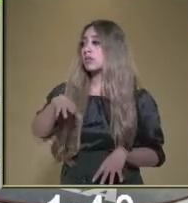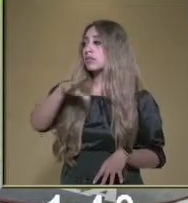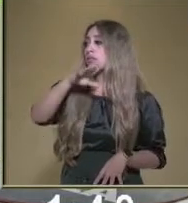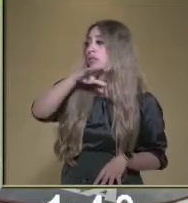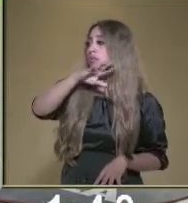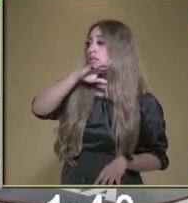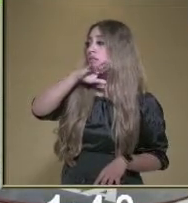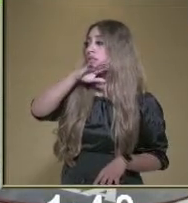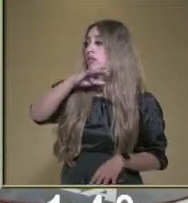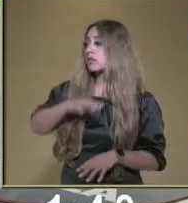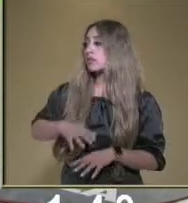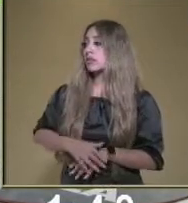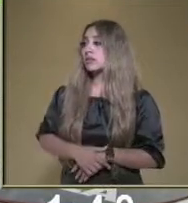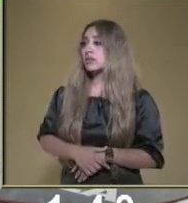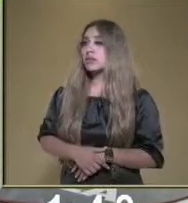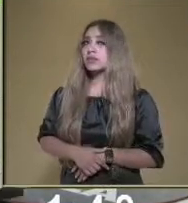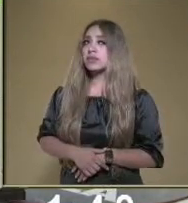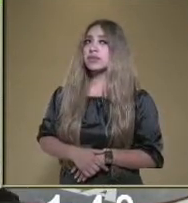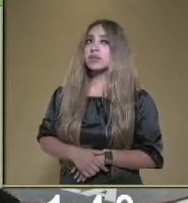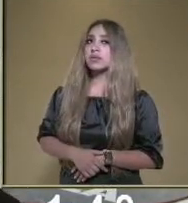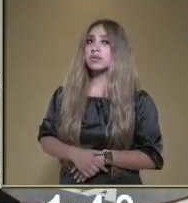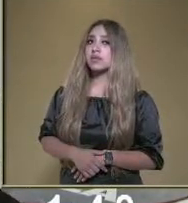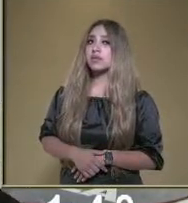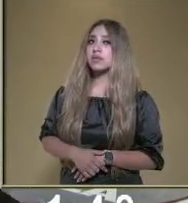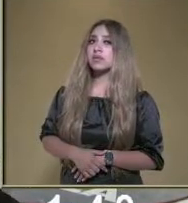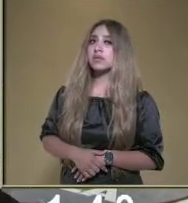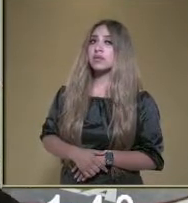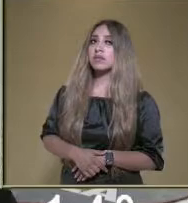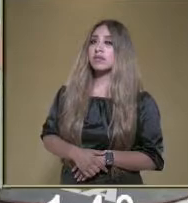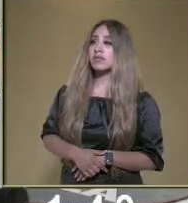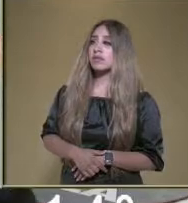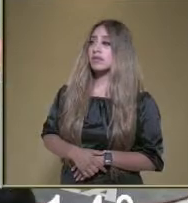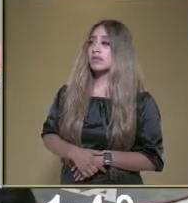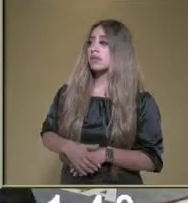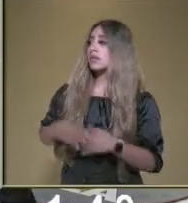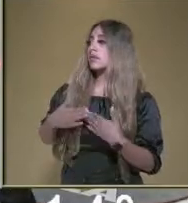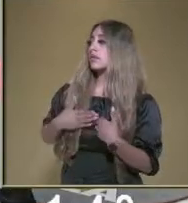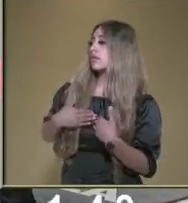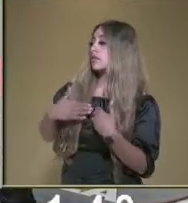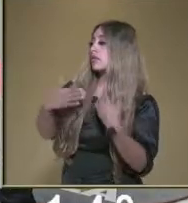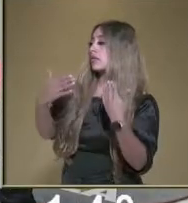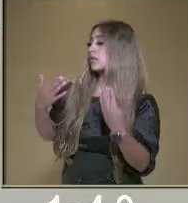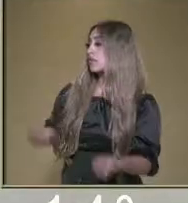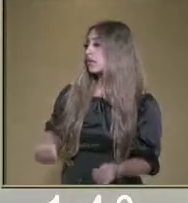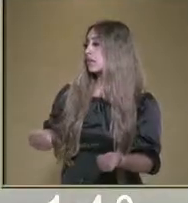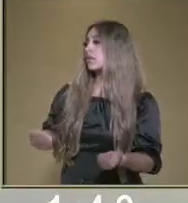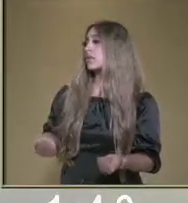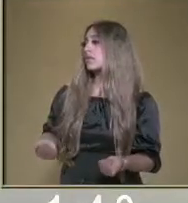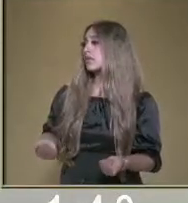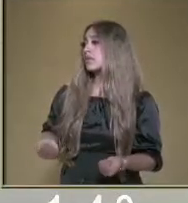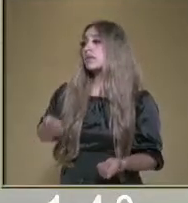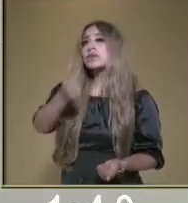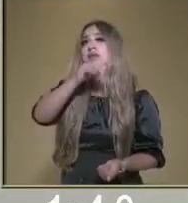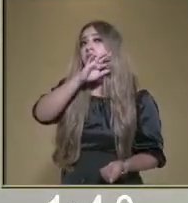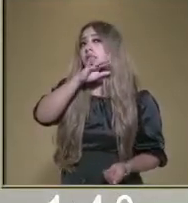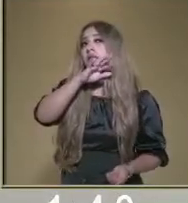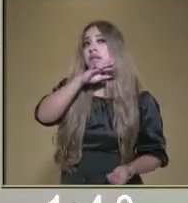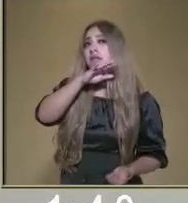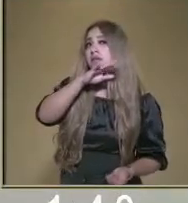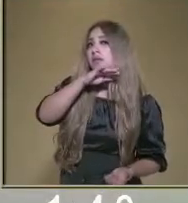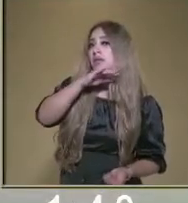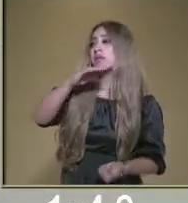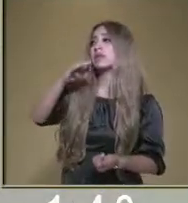princesa. No, príncipe. Pues, ¿quién te entiende, princesa? La basura no va en el